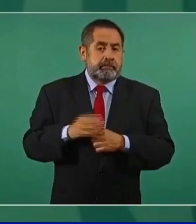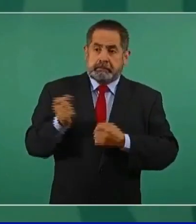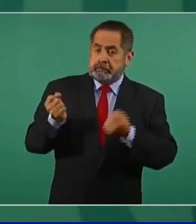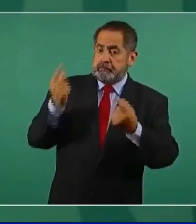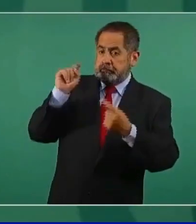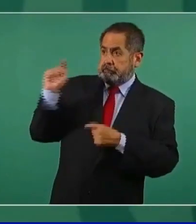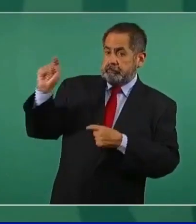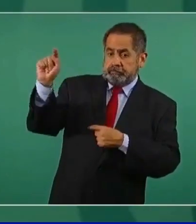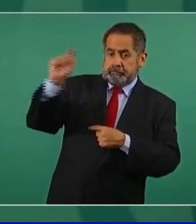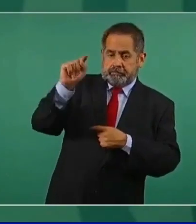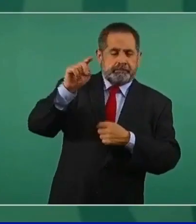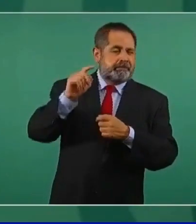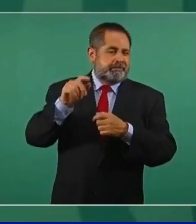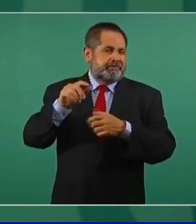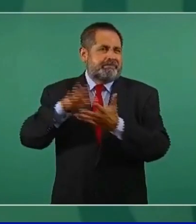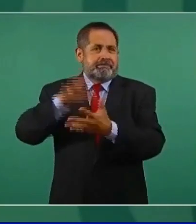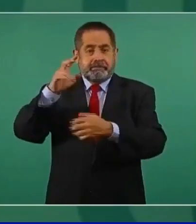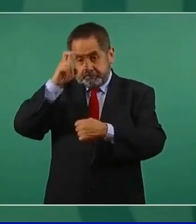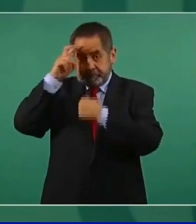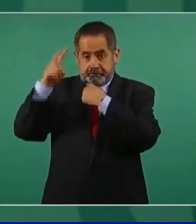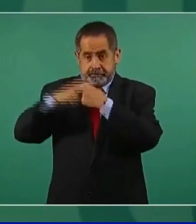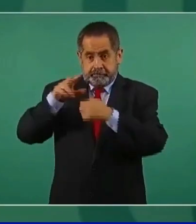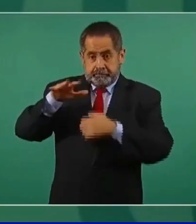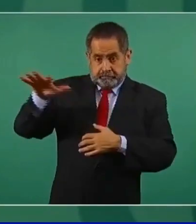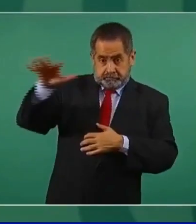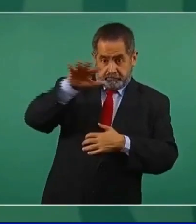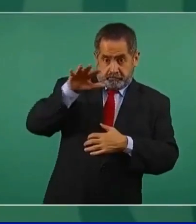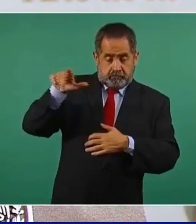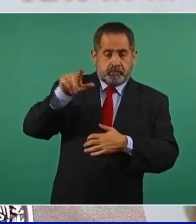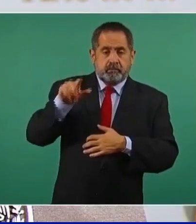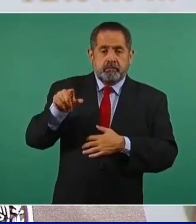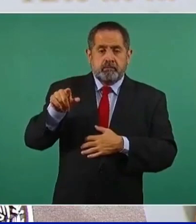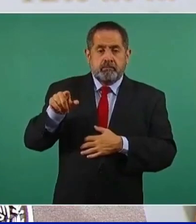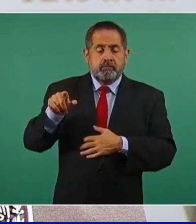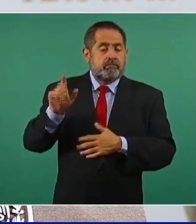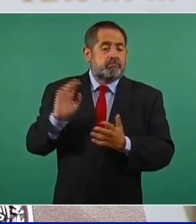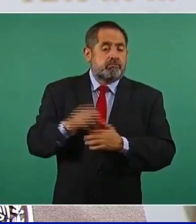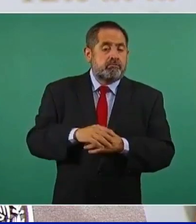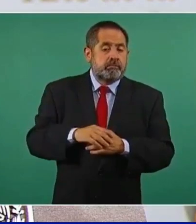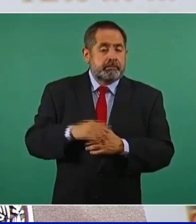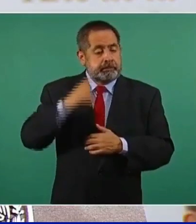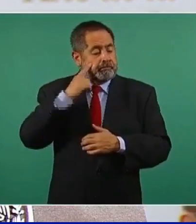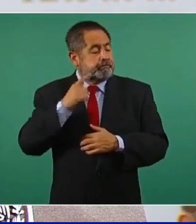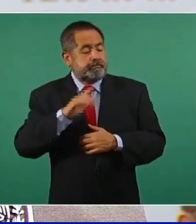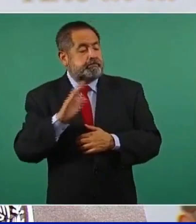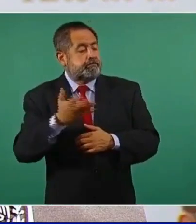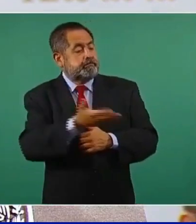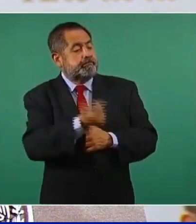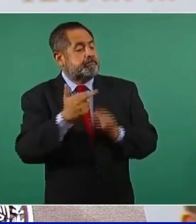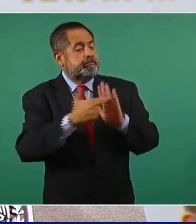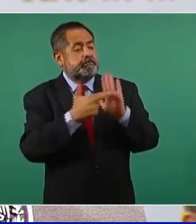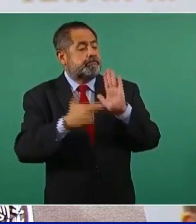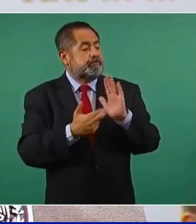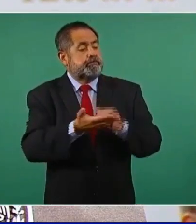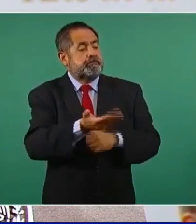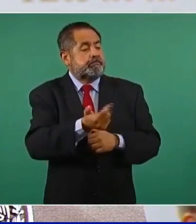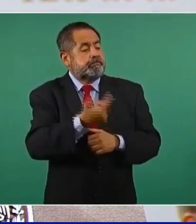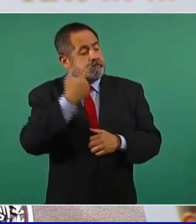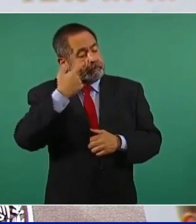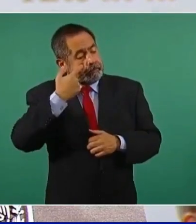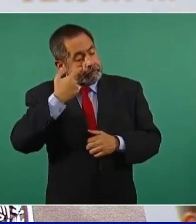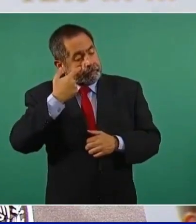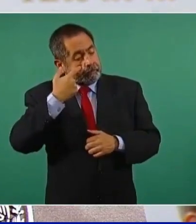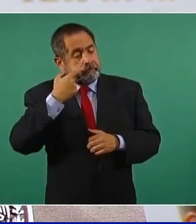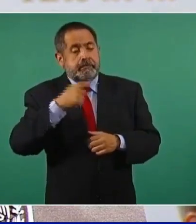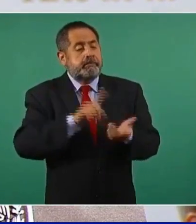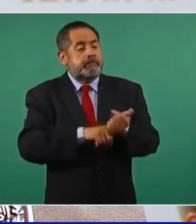en particular en la región europea, ya están poniéndose restricciones de viaje y